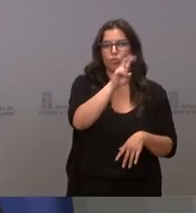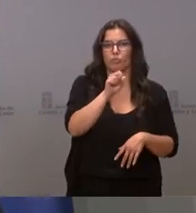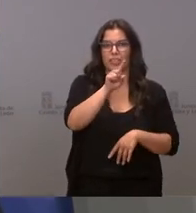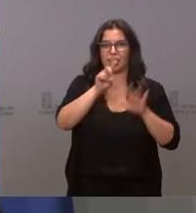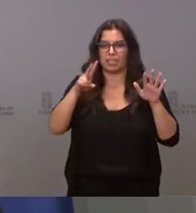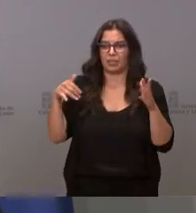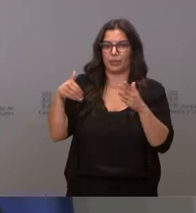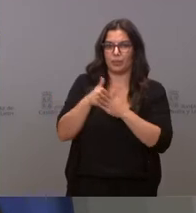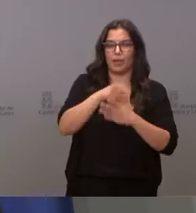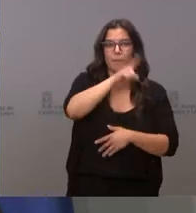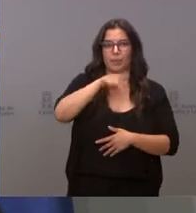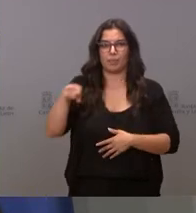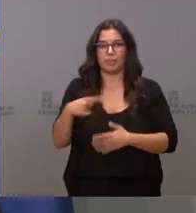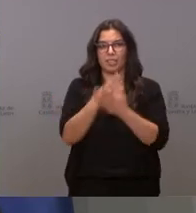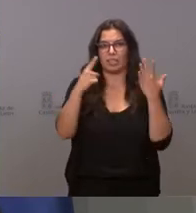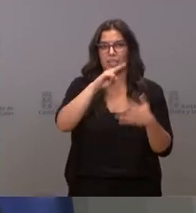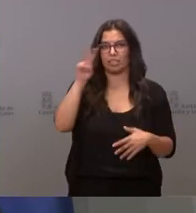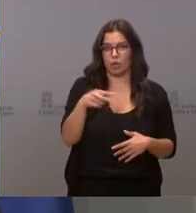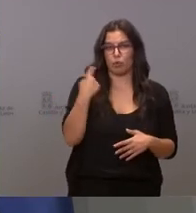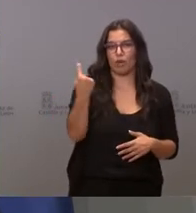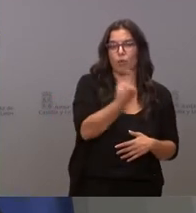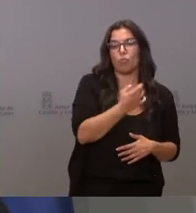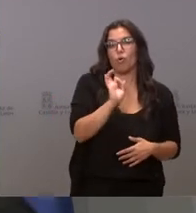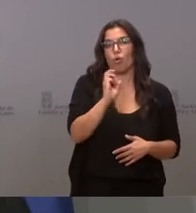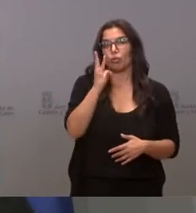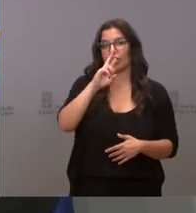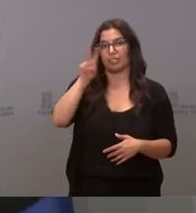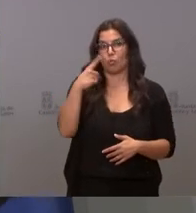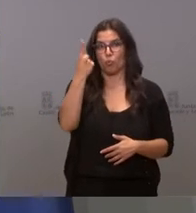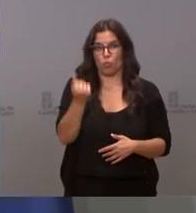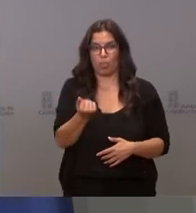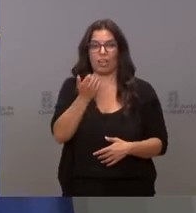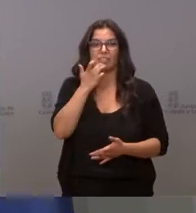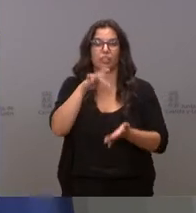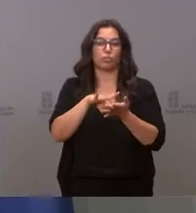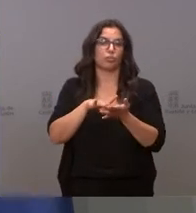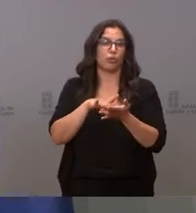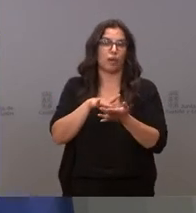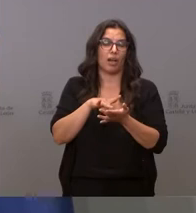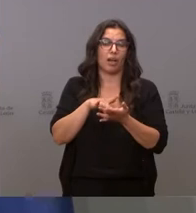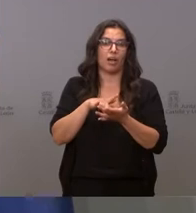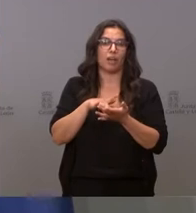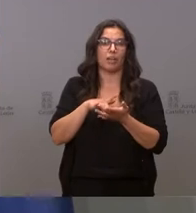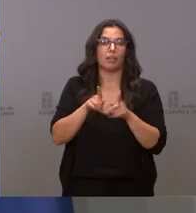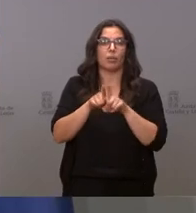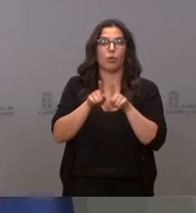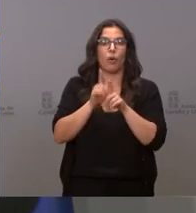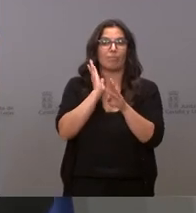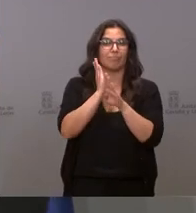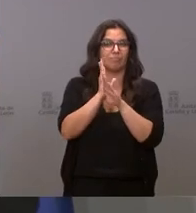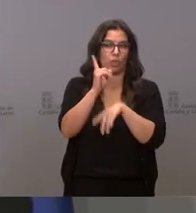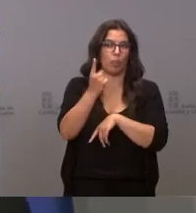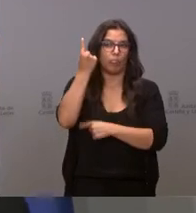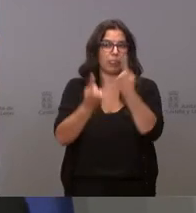euros mensuales por usuario o 3 euros por día aquellos usuarios que no son habituales.